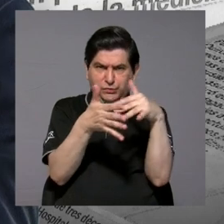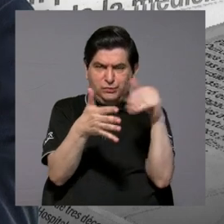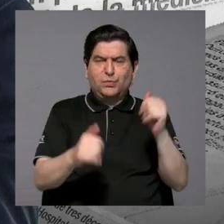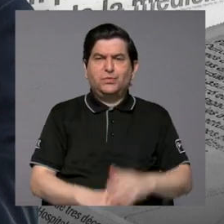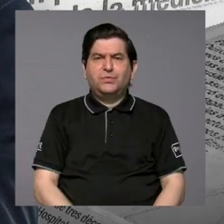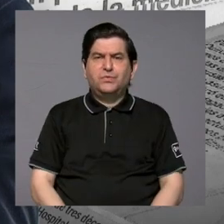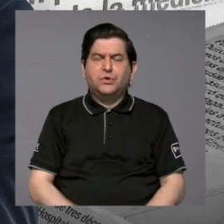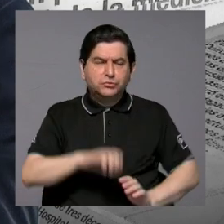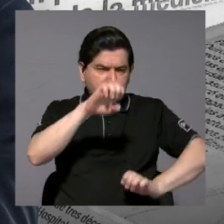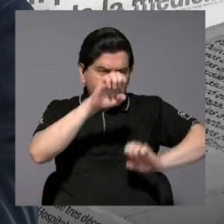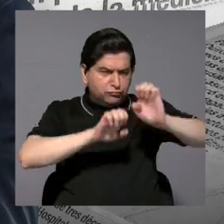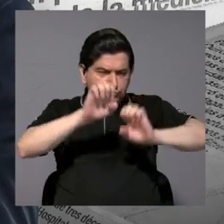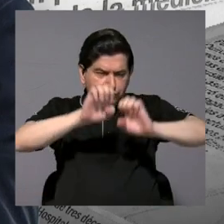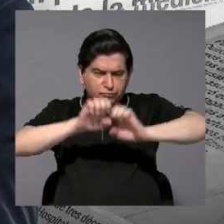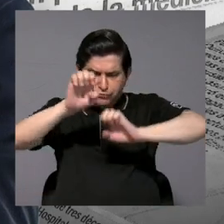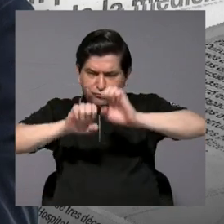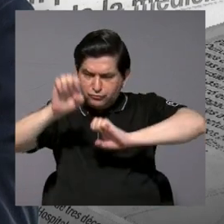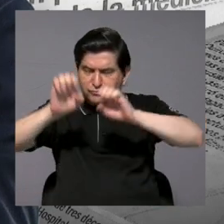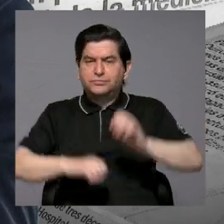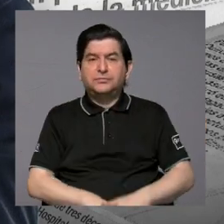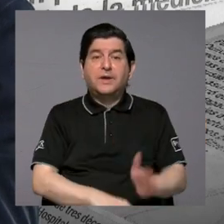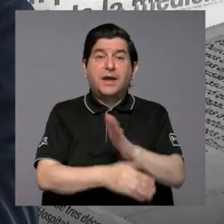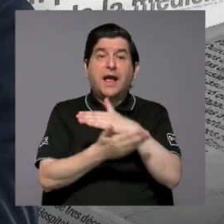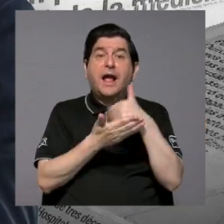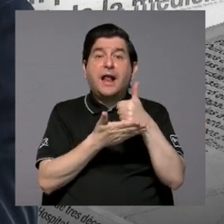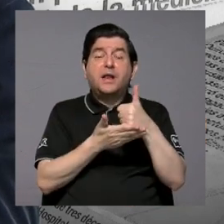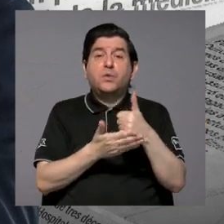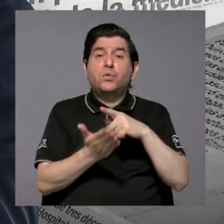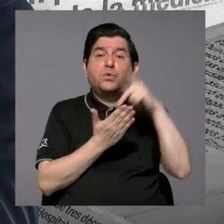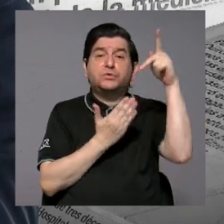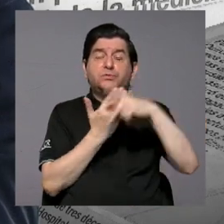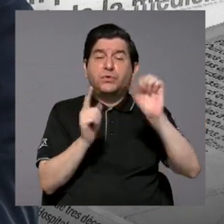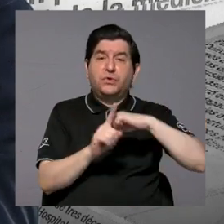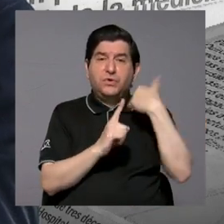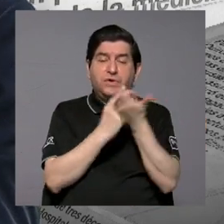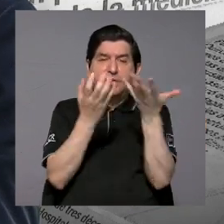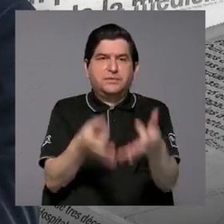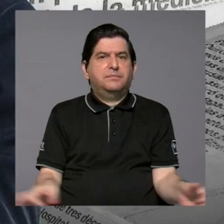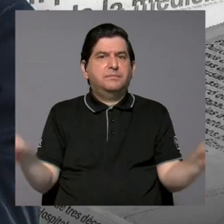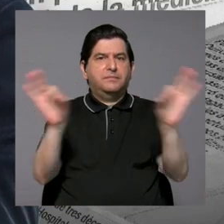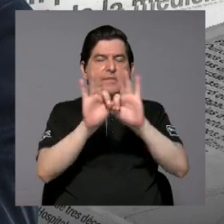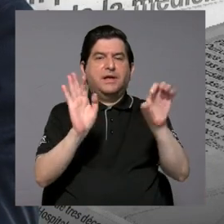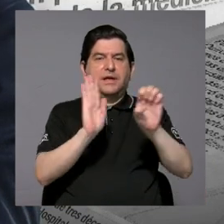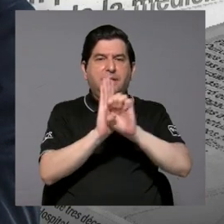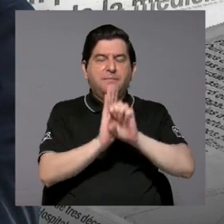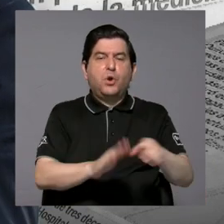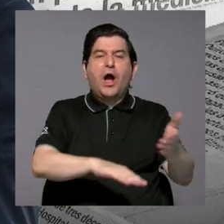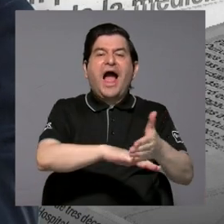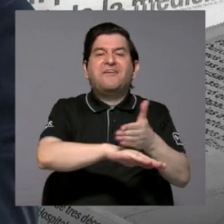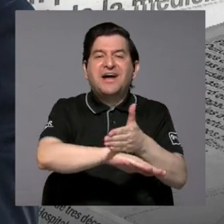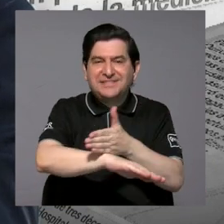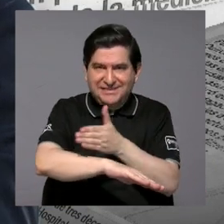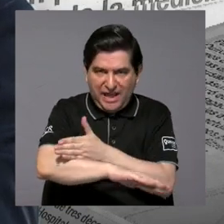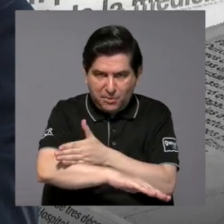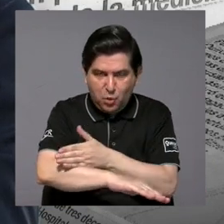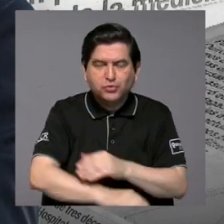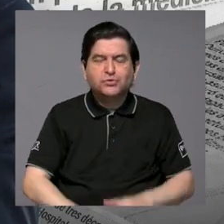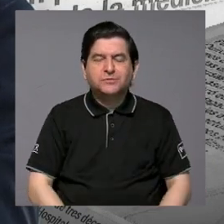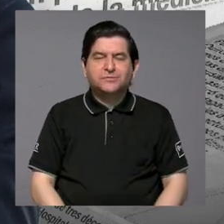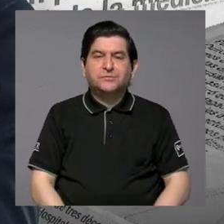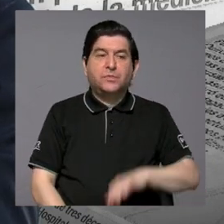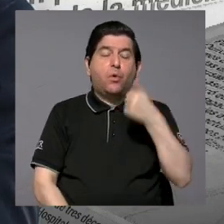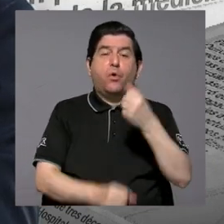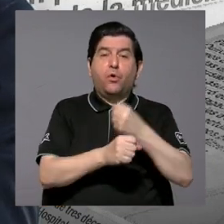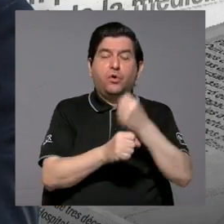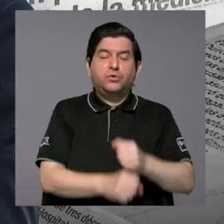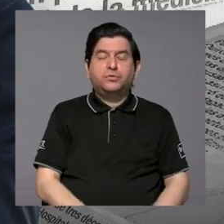haciendo evaluaciones sobre algunos programas sociales fundamentales, por ejemplo, Avancemos, también se hizo otro